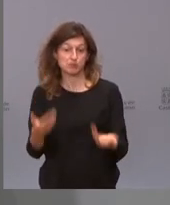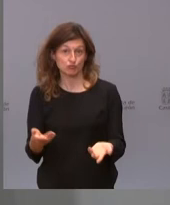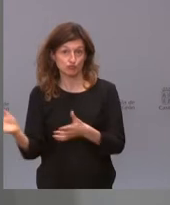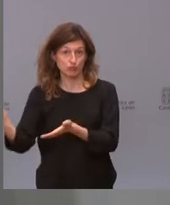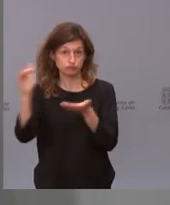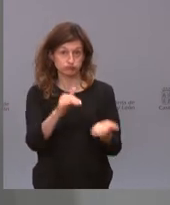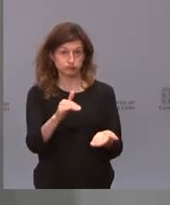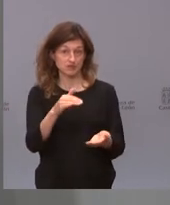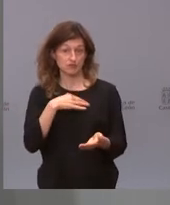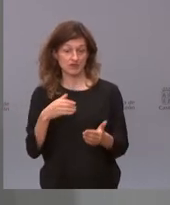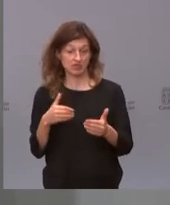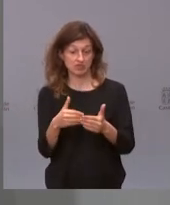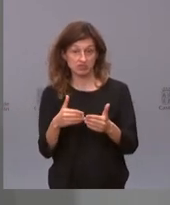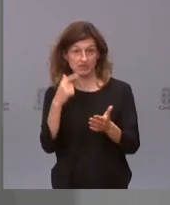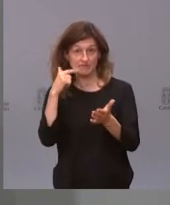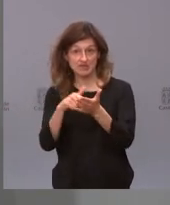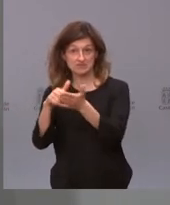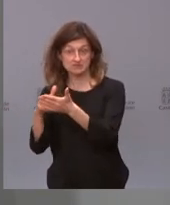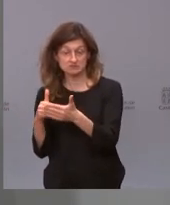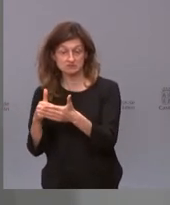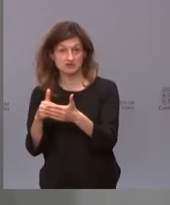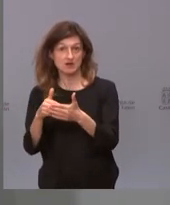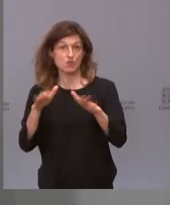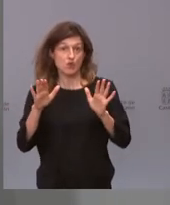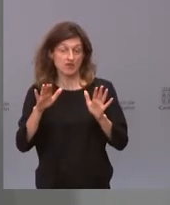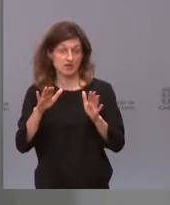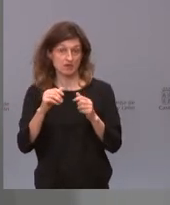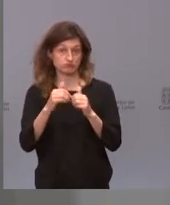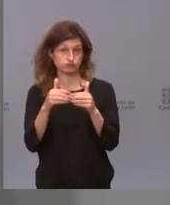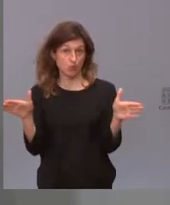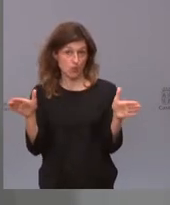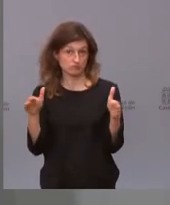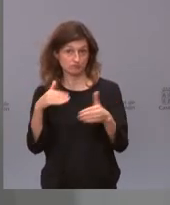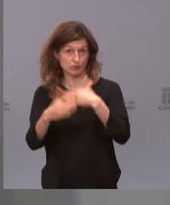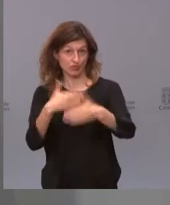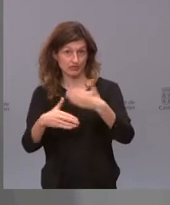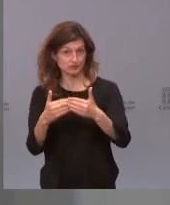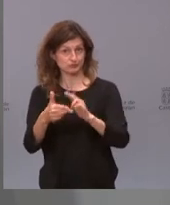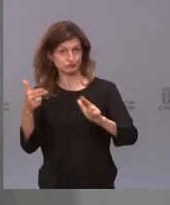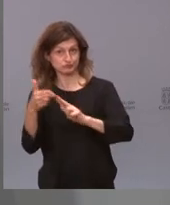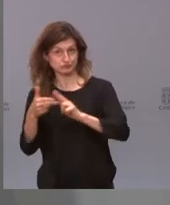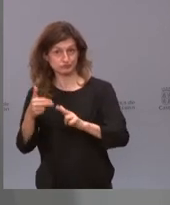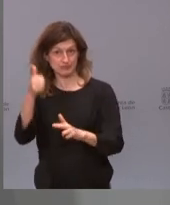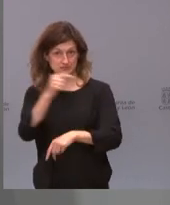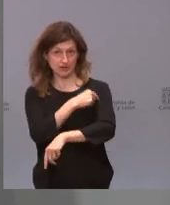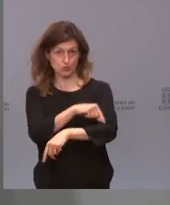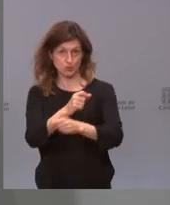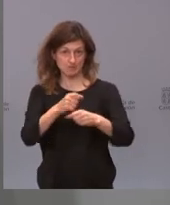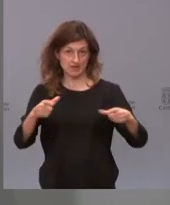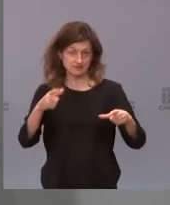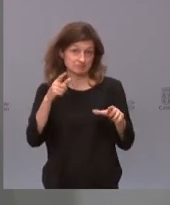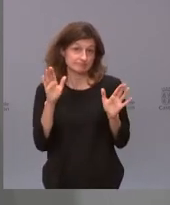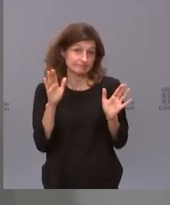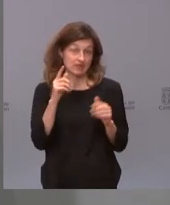lo mejor en breves fechas iniciamos aún un proceso más intenso de vacunación. De